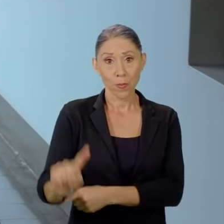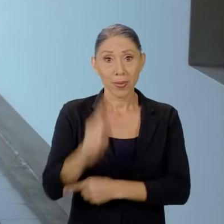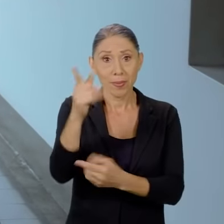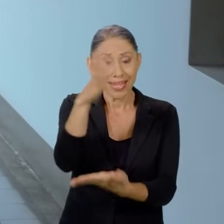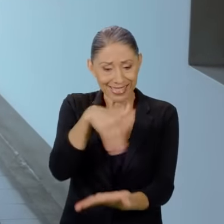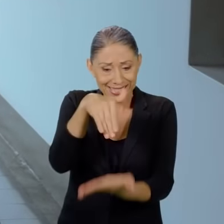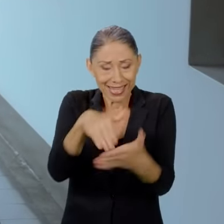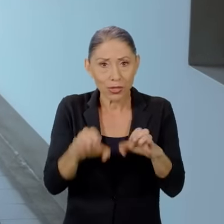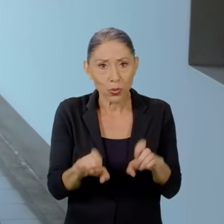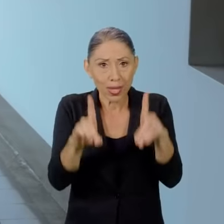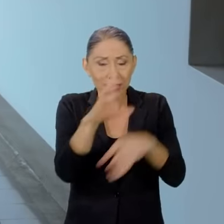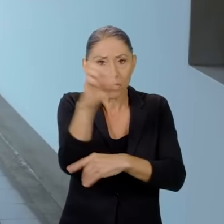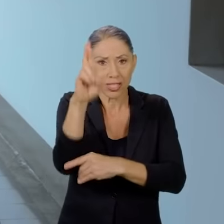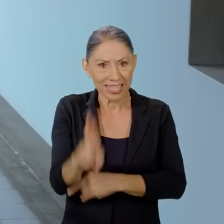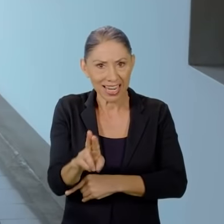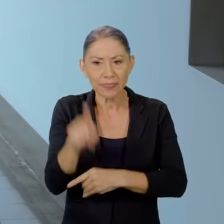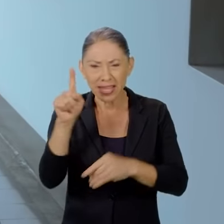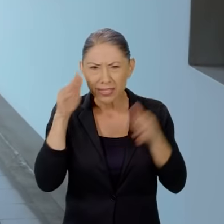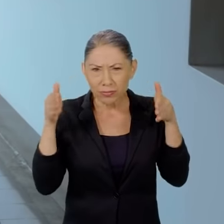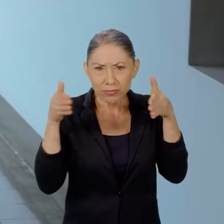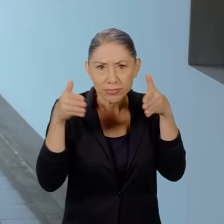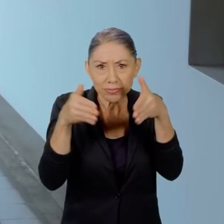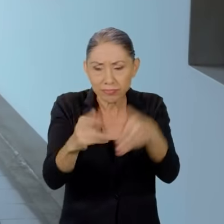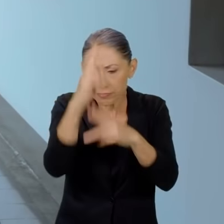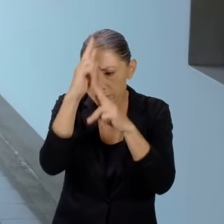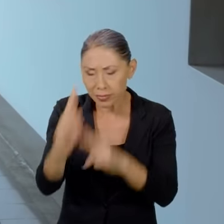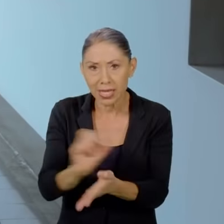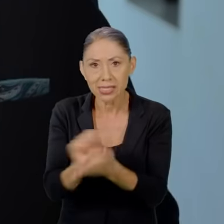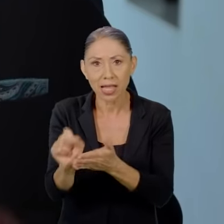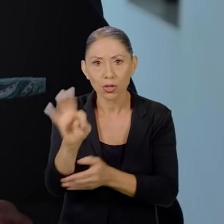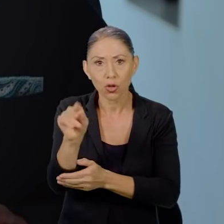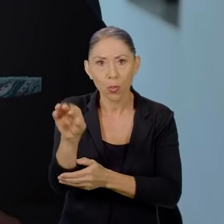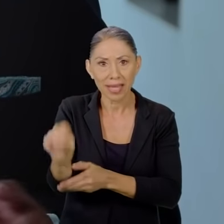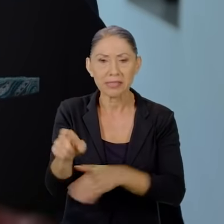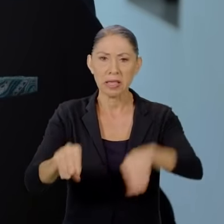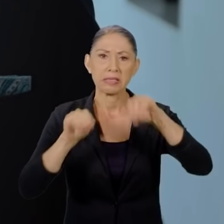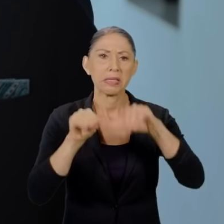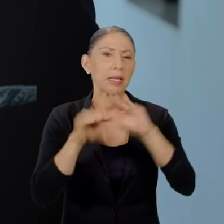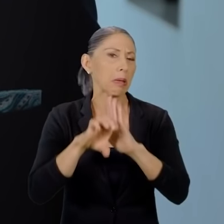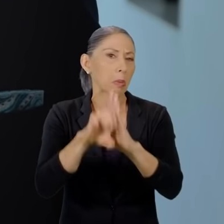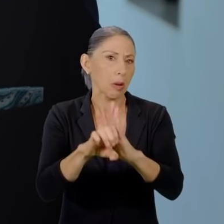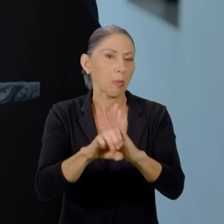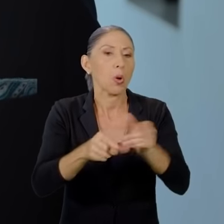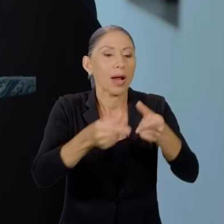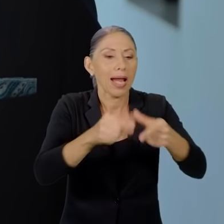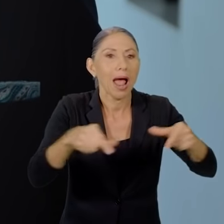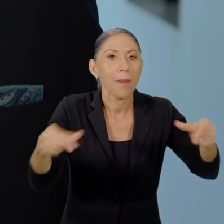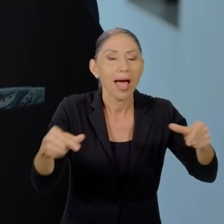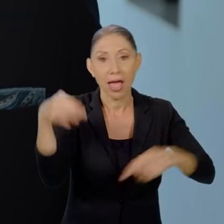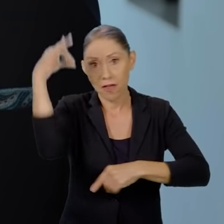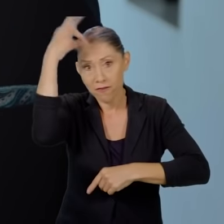el primer centro educativo de Costa Rica dedicado a Santo Tomás, donde se impartían materias como gramática,